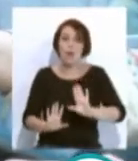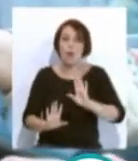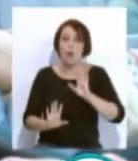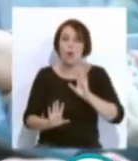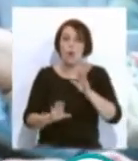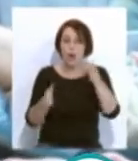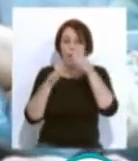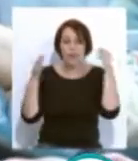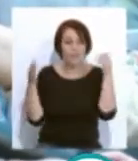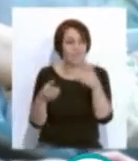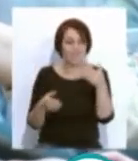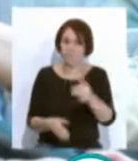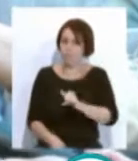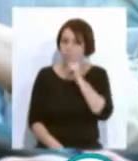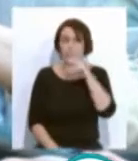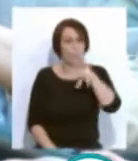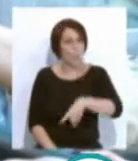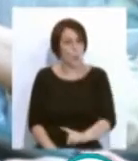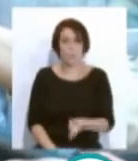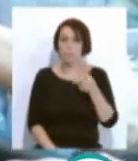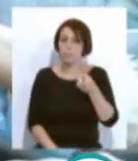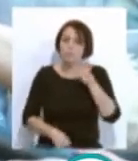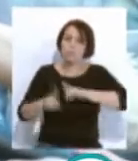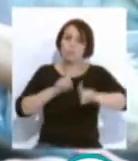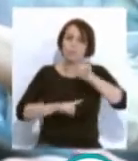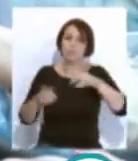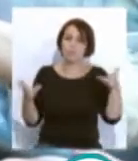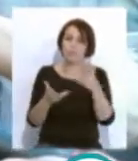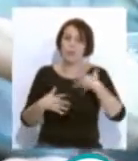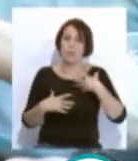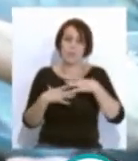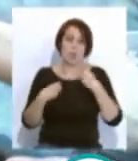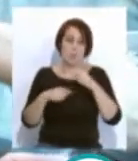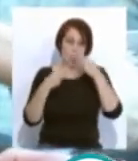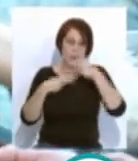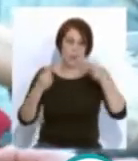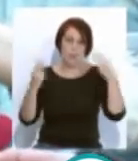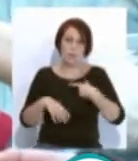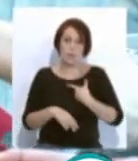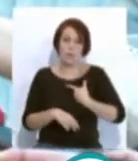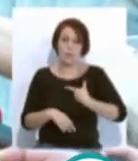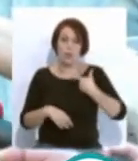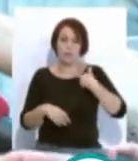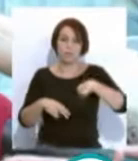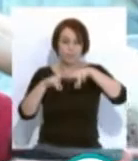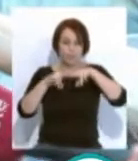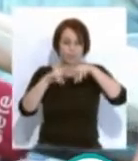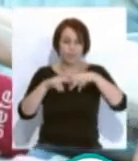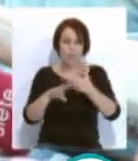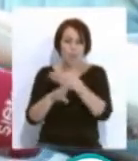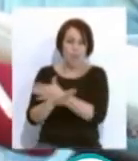siendo suficientemente atendidas. Y eso sí que también es un problema de salud pública. Todos los diagnósticos precoces que no se están